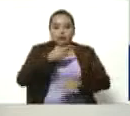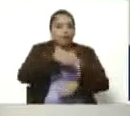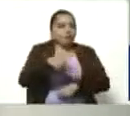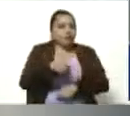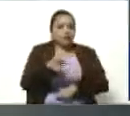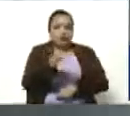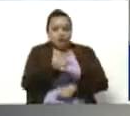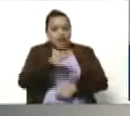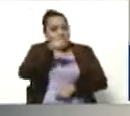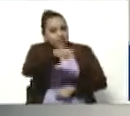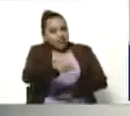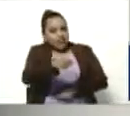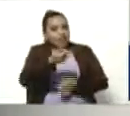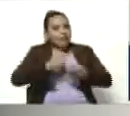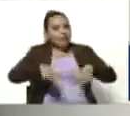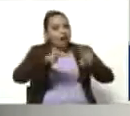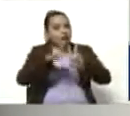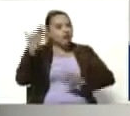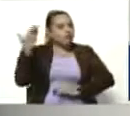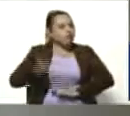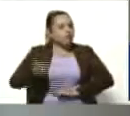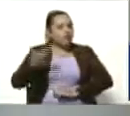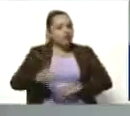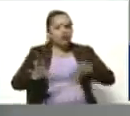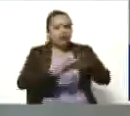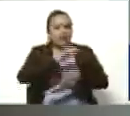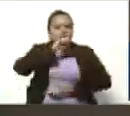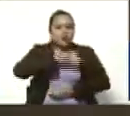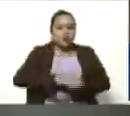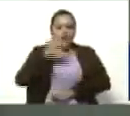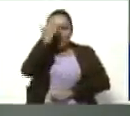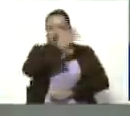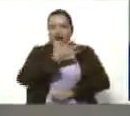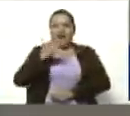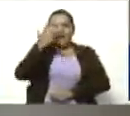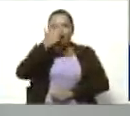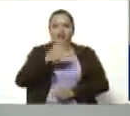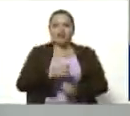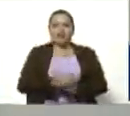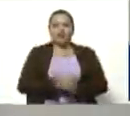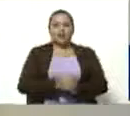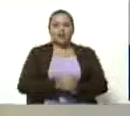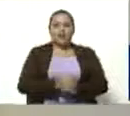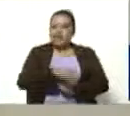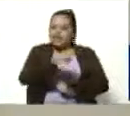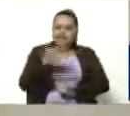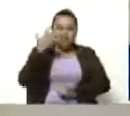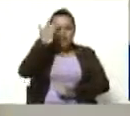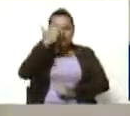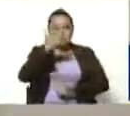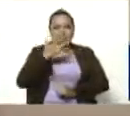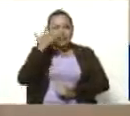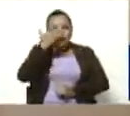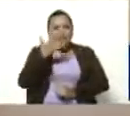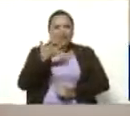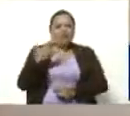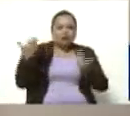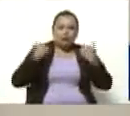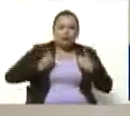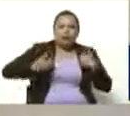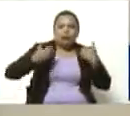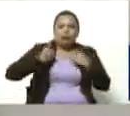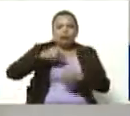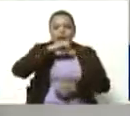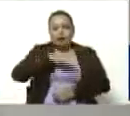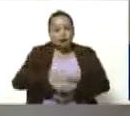tiene el gran valor de la historia africana, de esa historia que ha sido tan sufrida por la gente de los pueblos